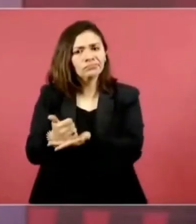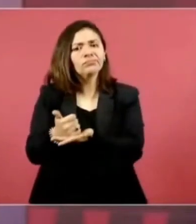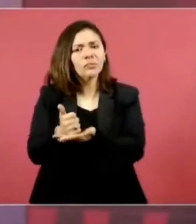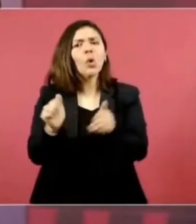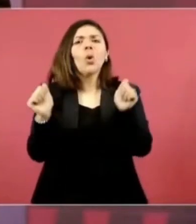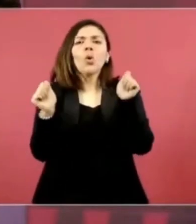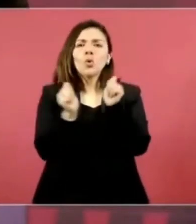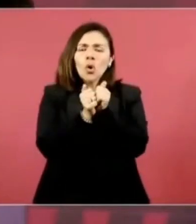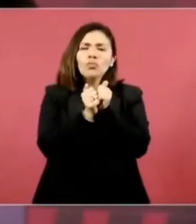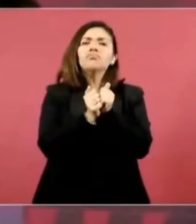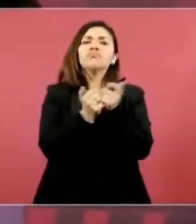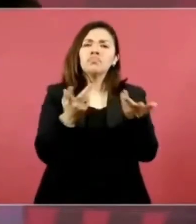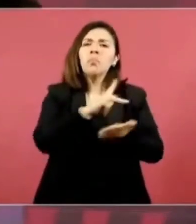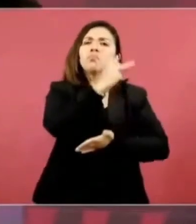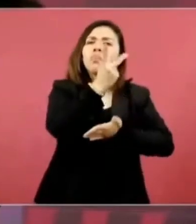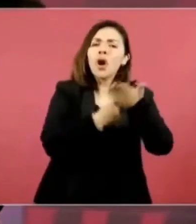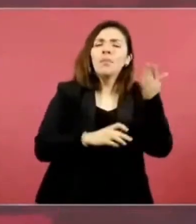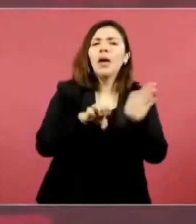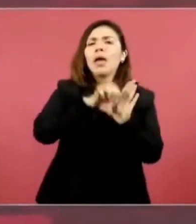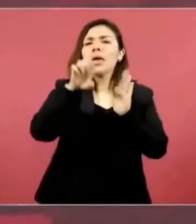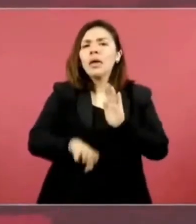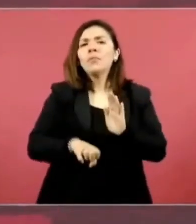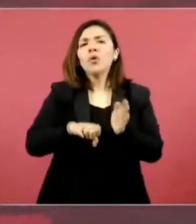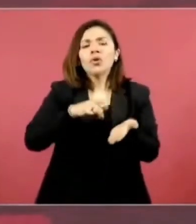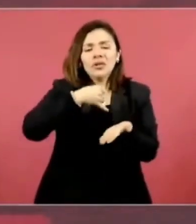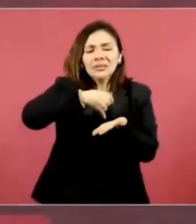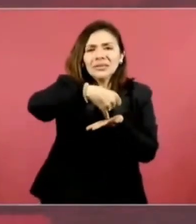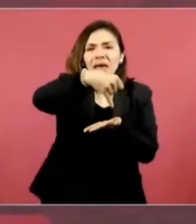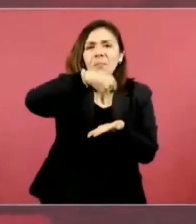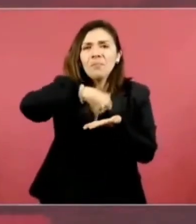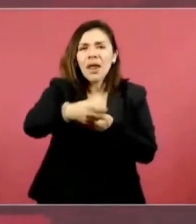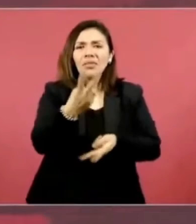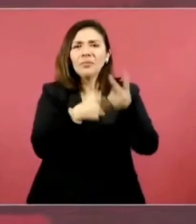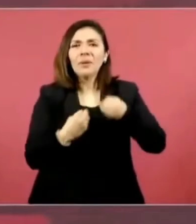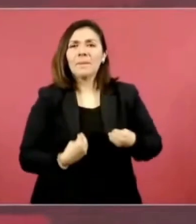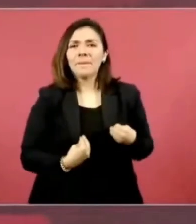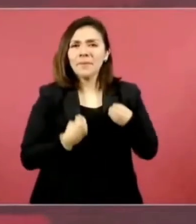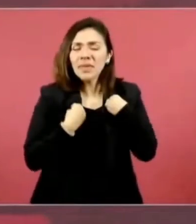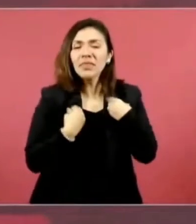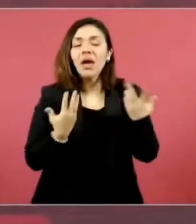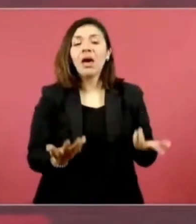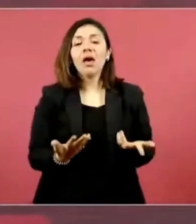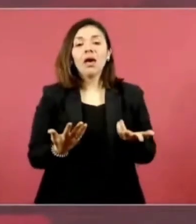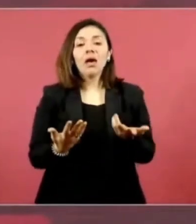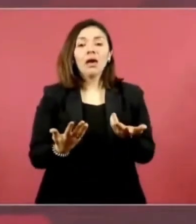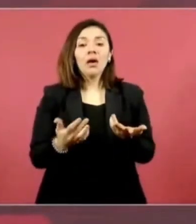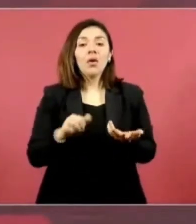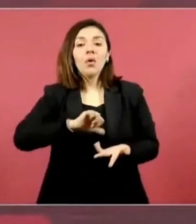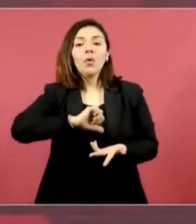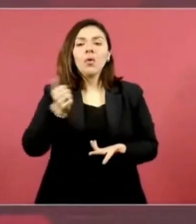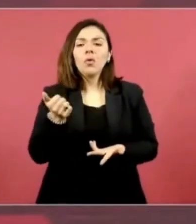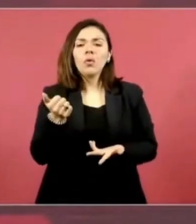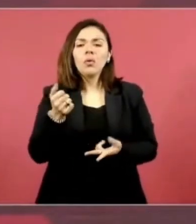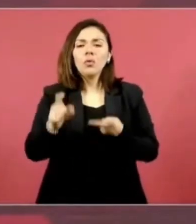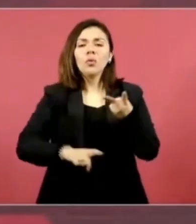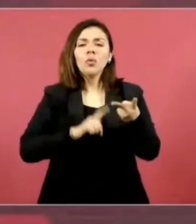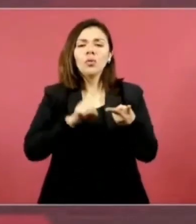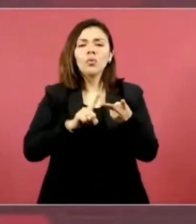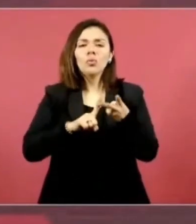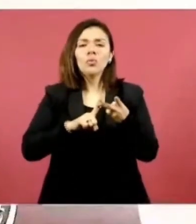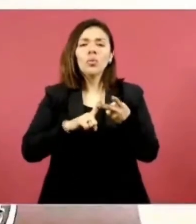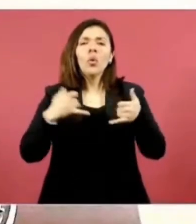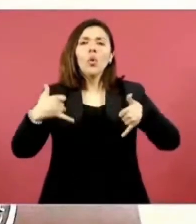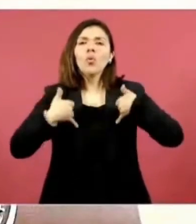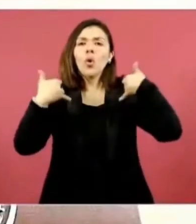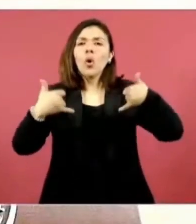programas como Sembrando Vida, el programa de jóvenes